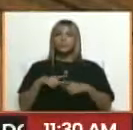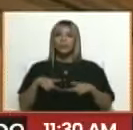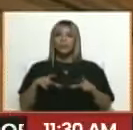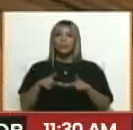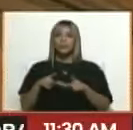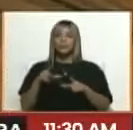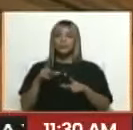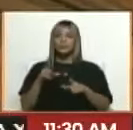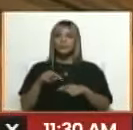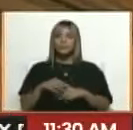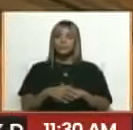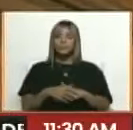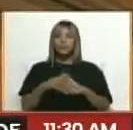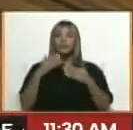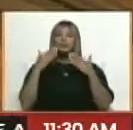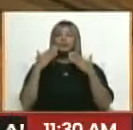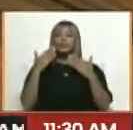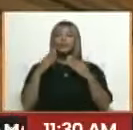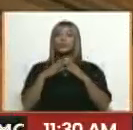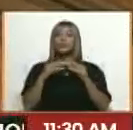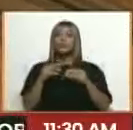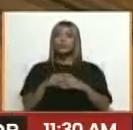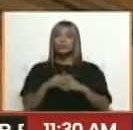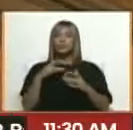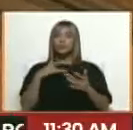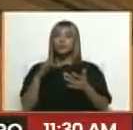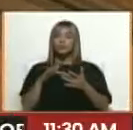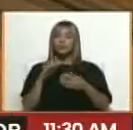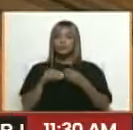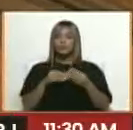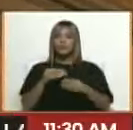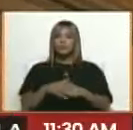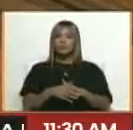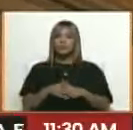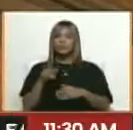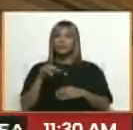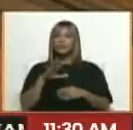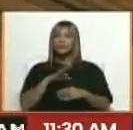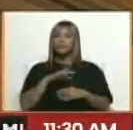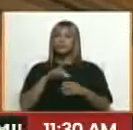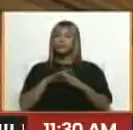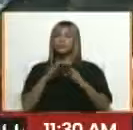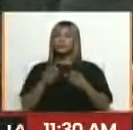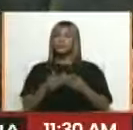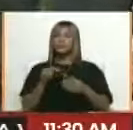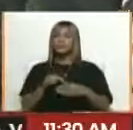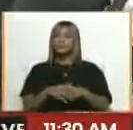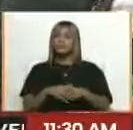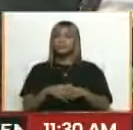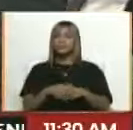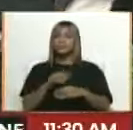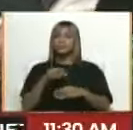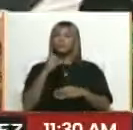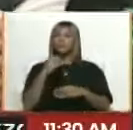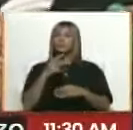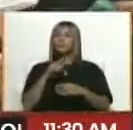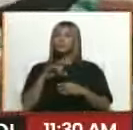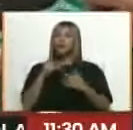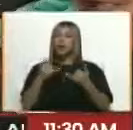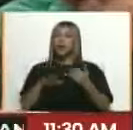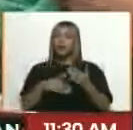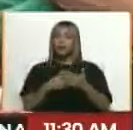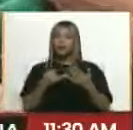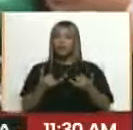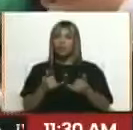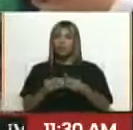además inicia... Así es, saludos amigos de Venezolana de Televisión, el contacto lo establecemos desde el hemiciclo protocolar del Palacio Federal Legislativo, donde hasta ahora